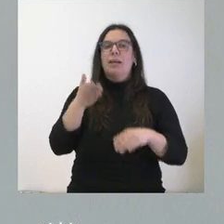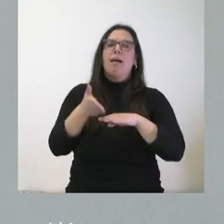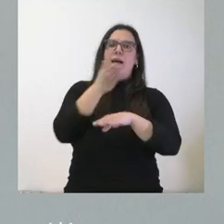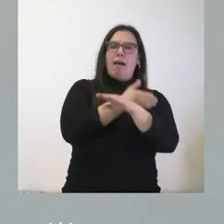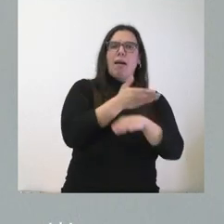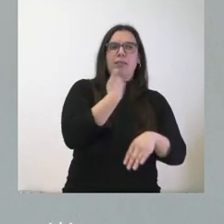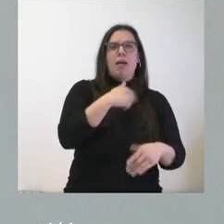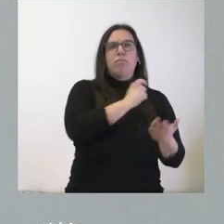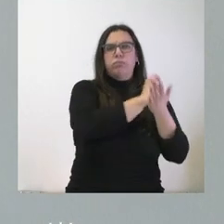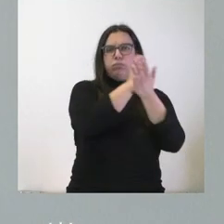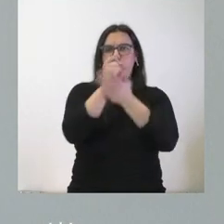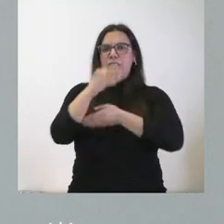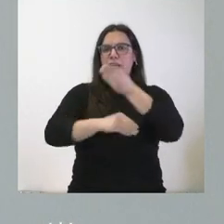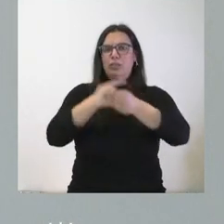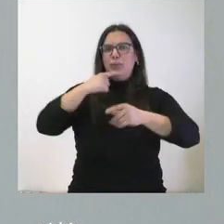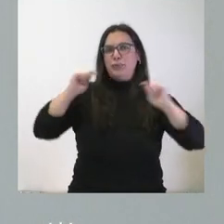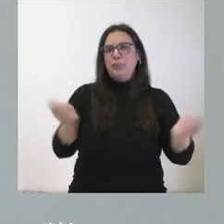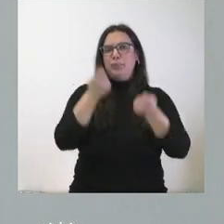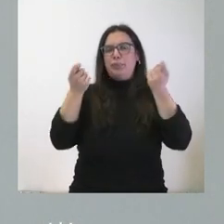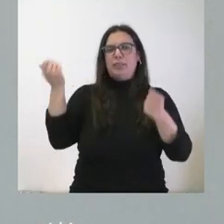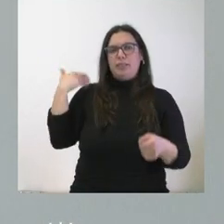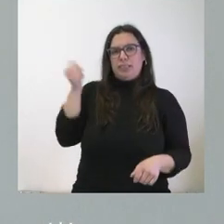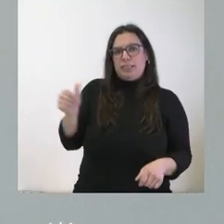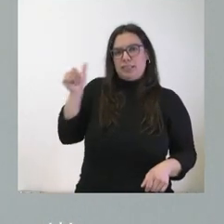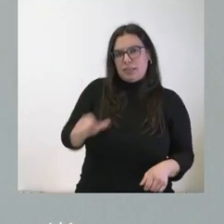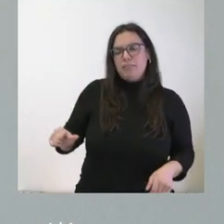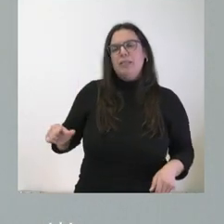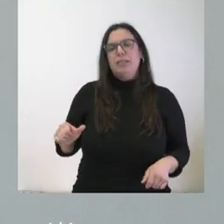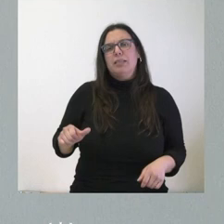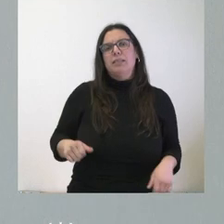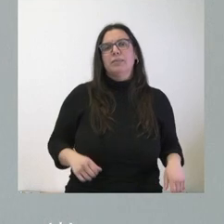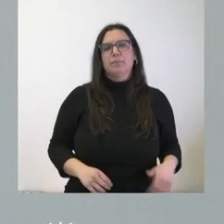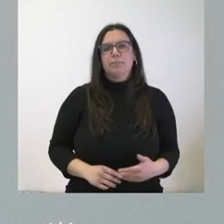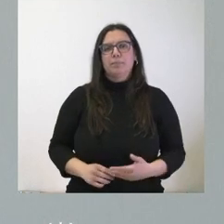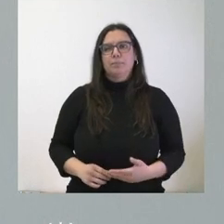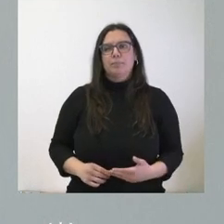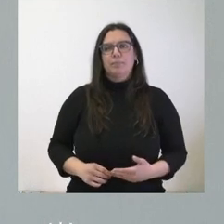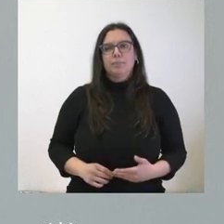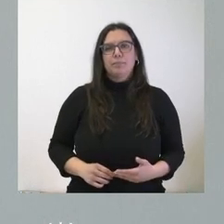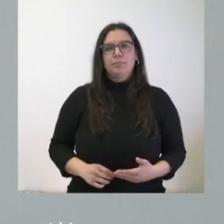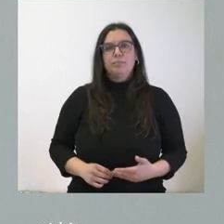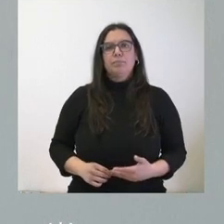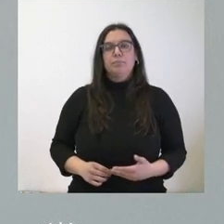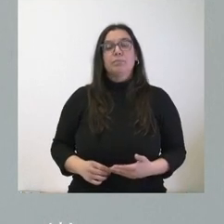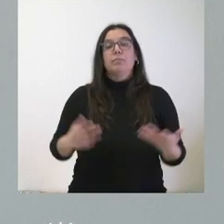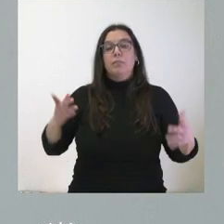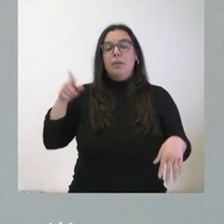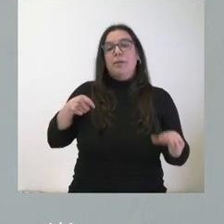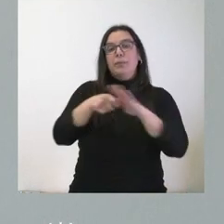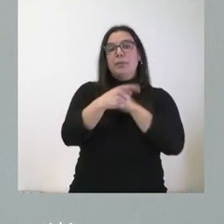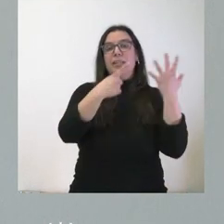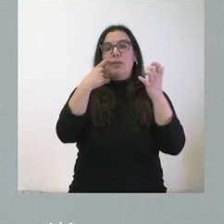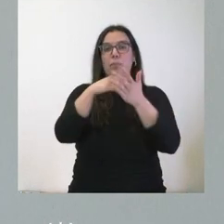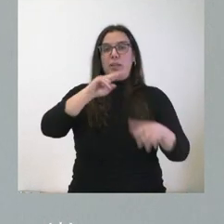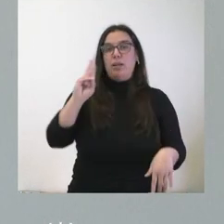realizando y que se ha anunciado en ejercicios y en consejos de gobierno anteriores. Asimismo, invertimos 600.000 euros para